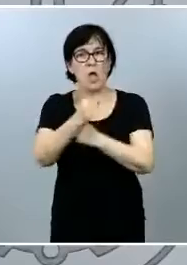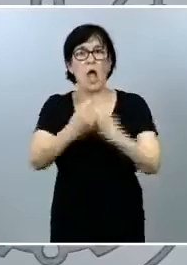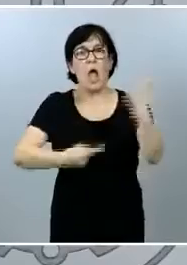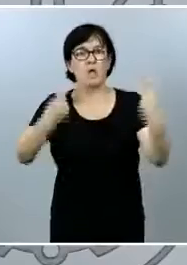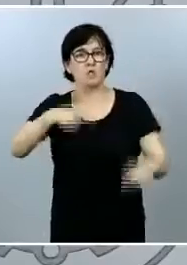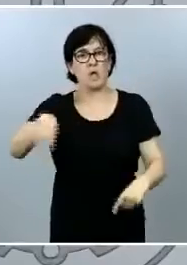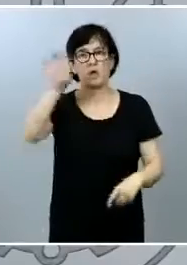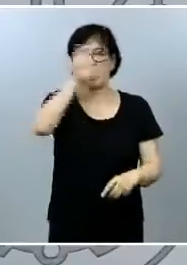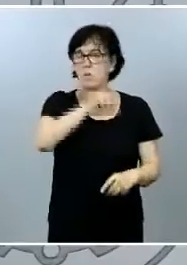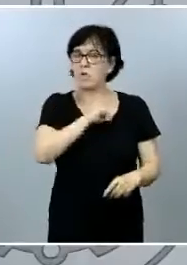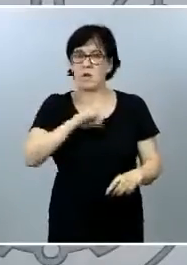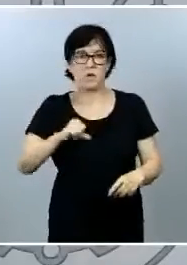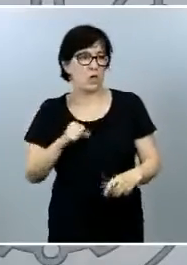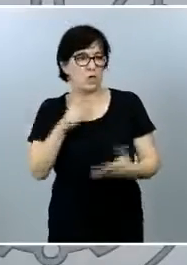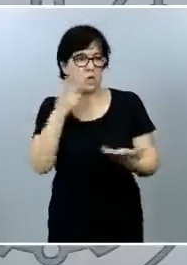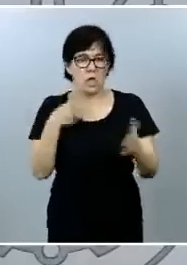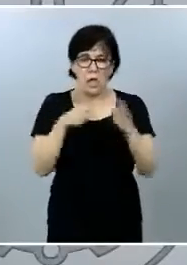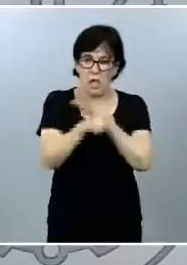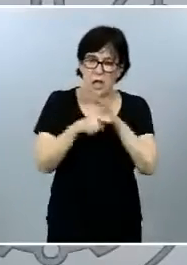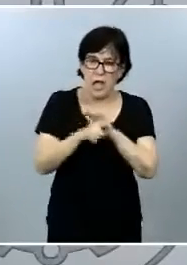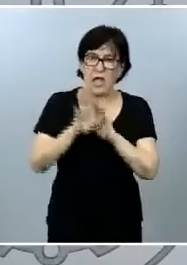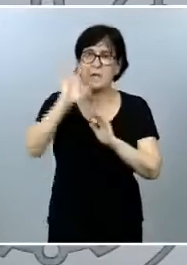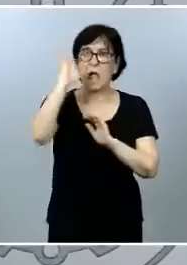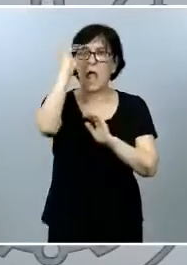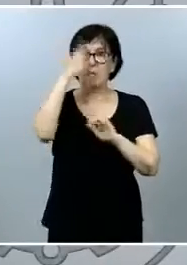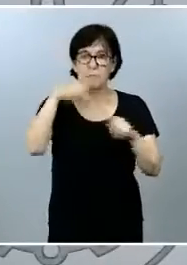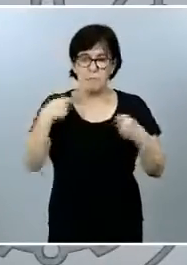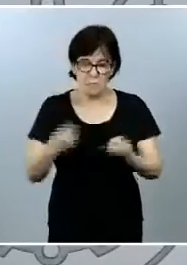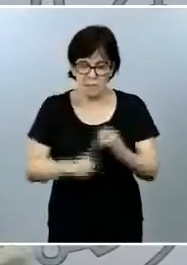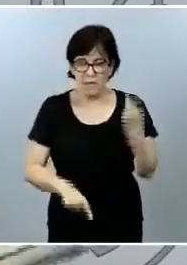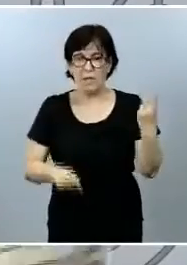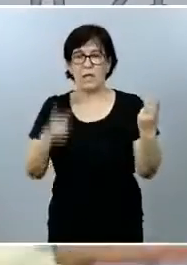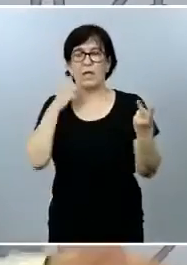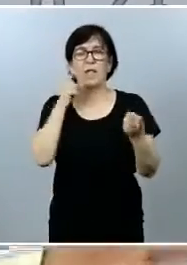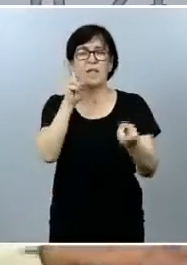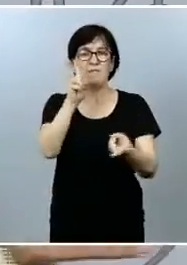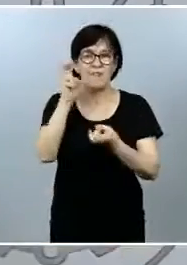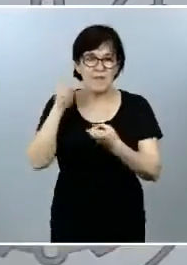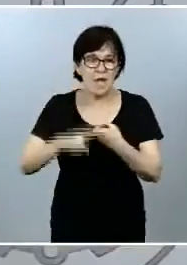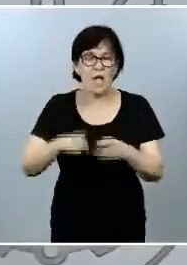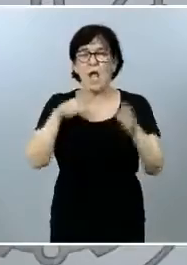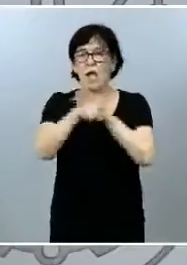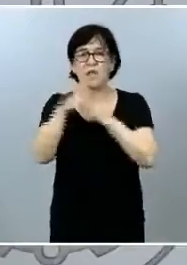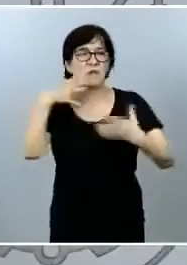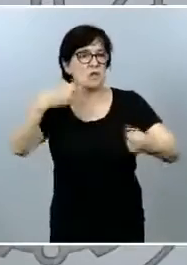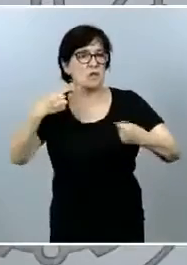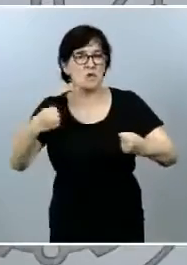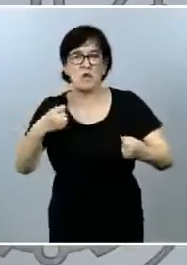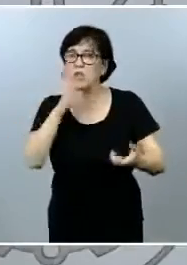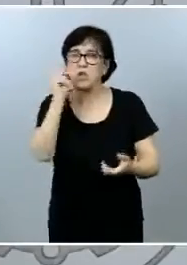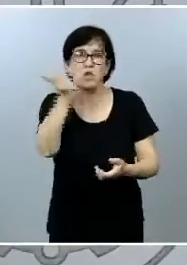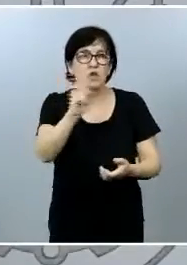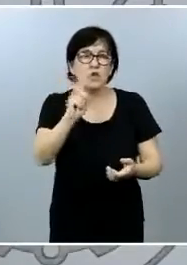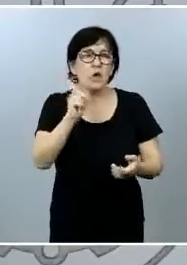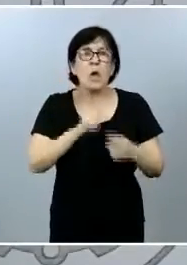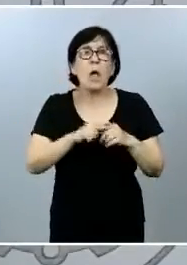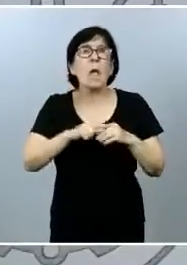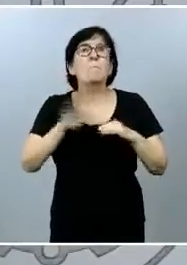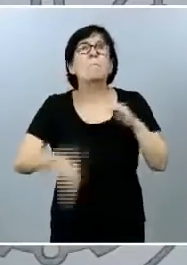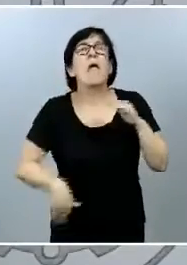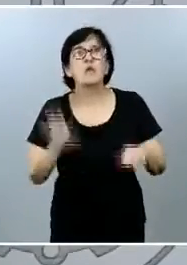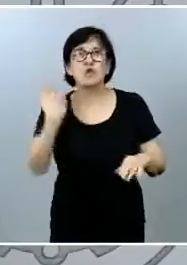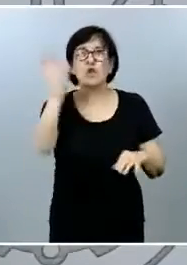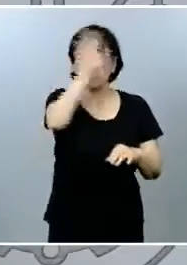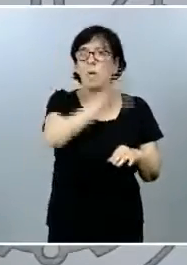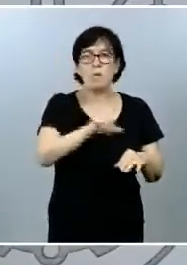autónomas en la gestión medioambiental en la gestión fiscal o en la gestión sanitaria y eso no hace de menos a otras comunidades